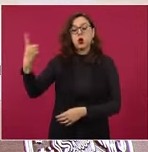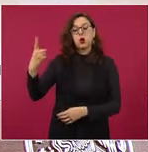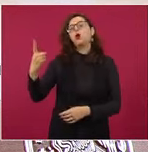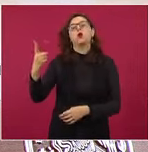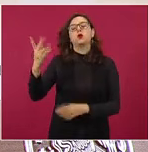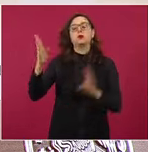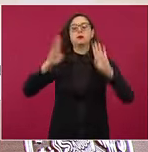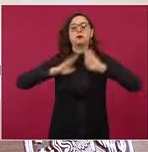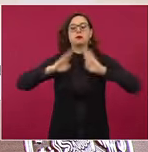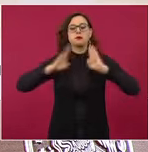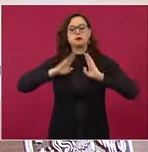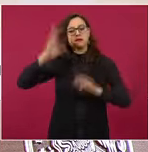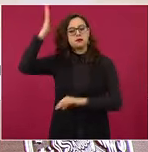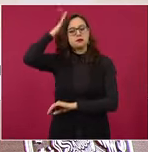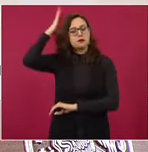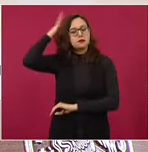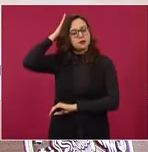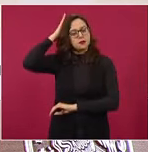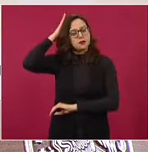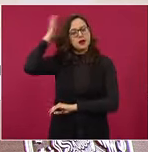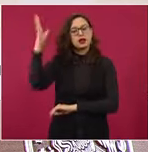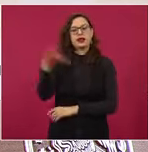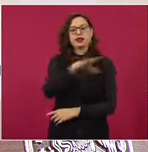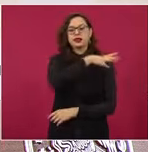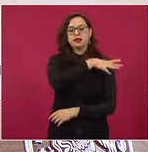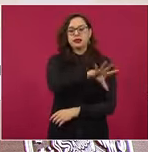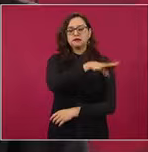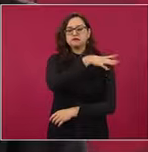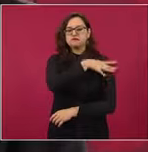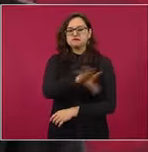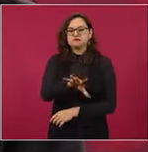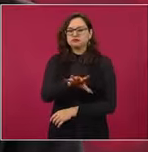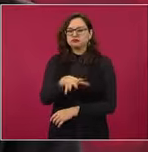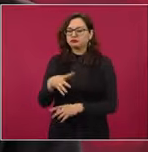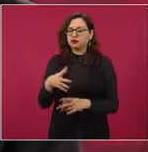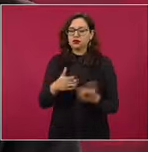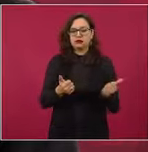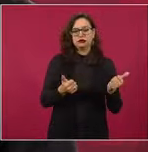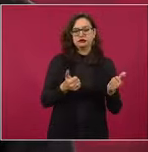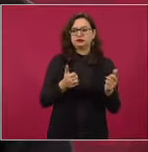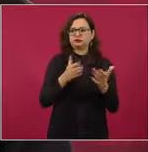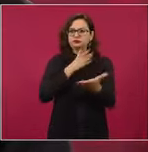que arrasaban poblados